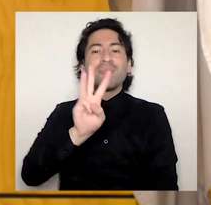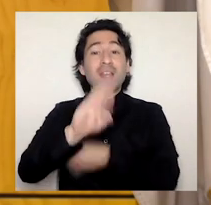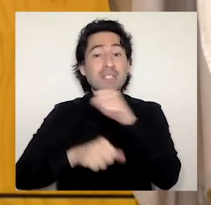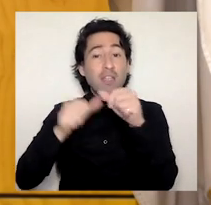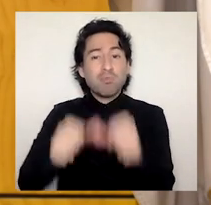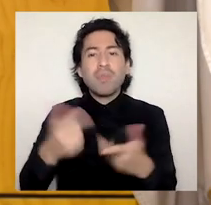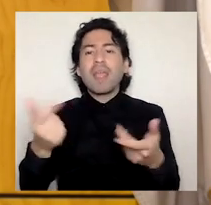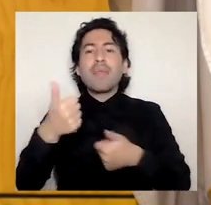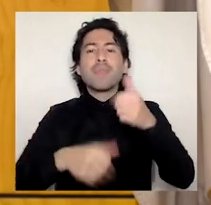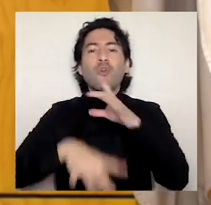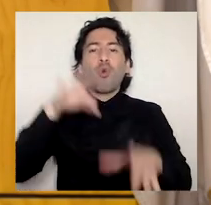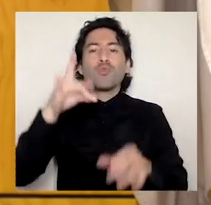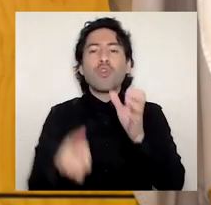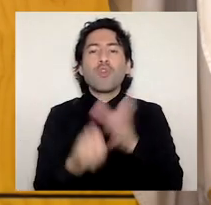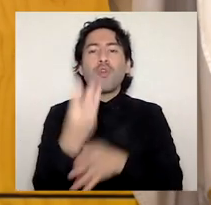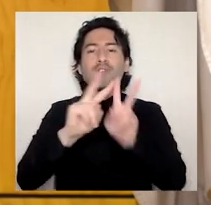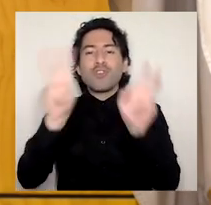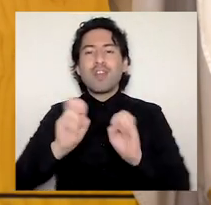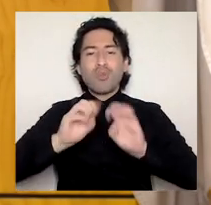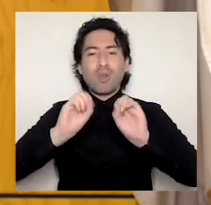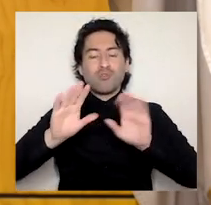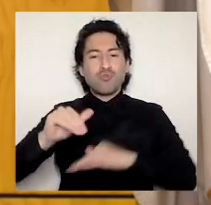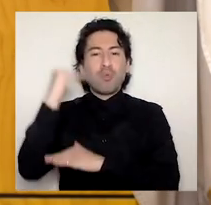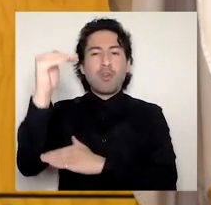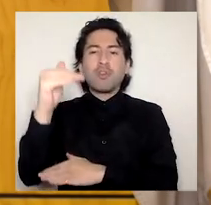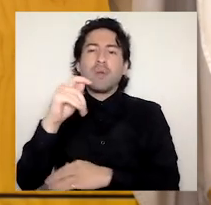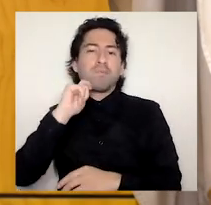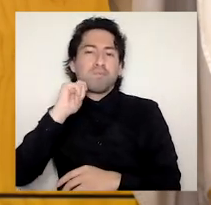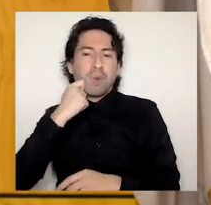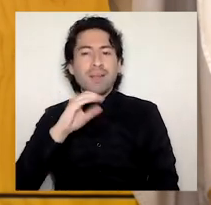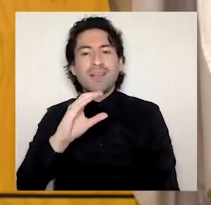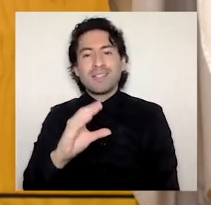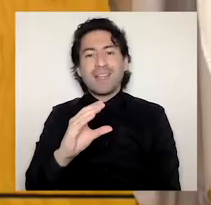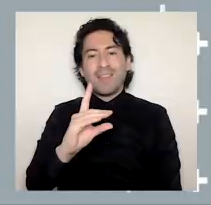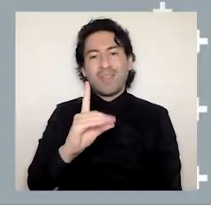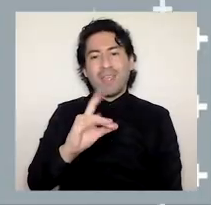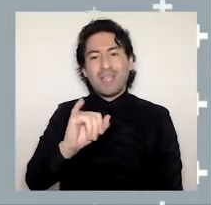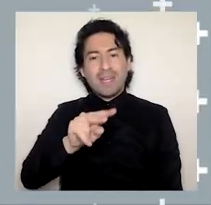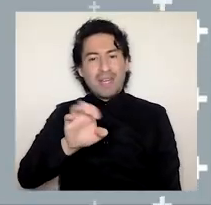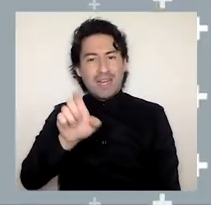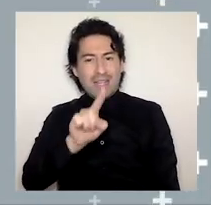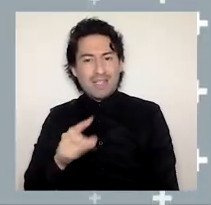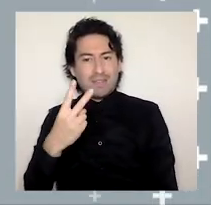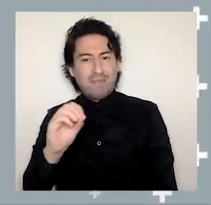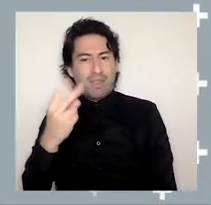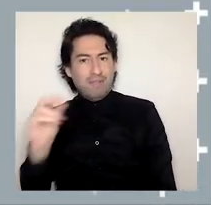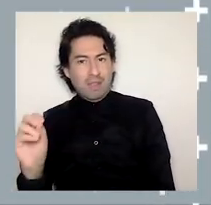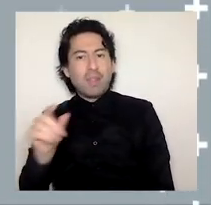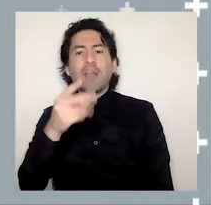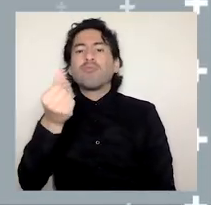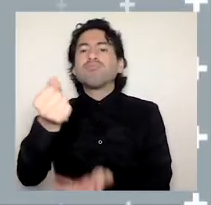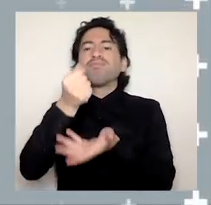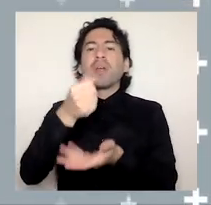concurso de innovación en educación superior, conocido como CDINES 2020, por un monto de